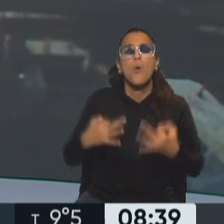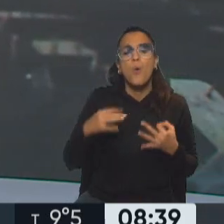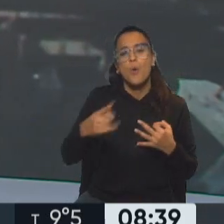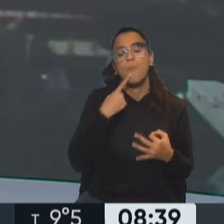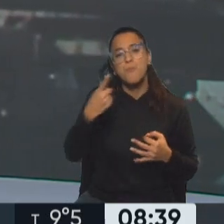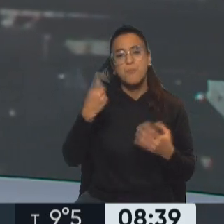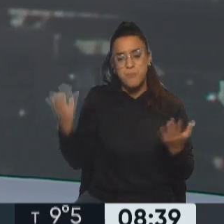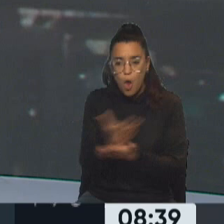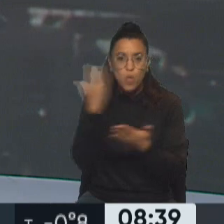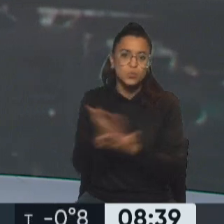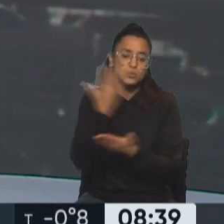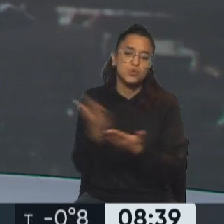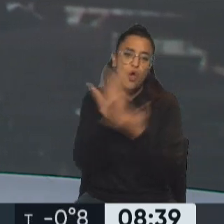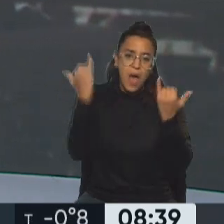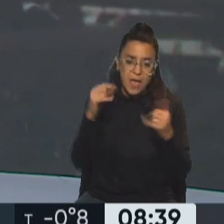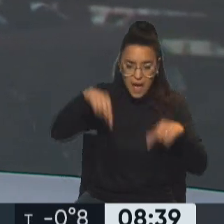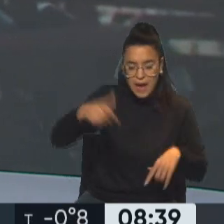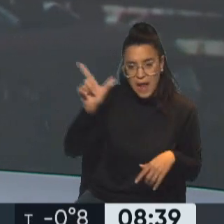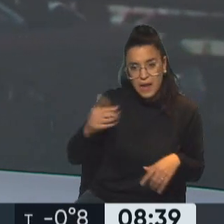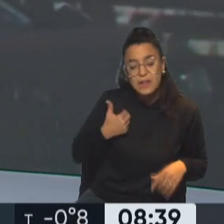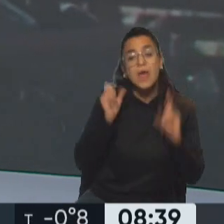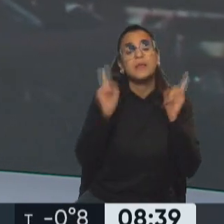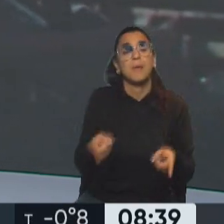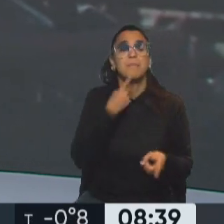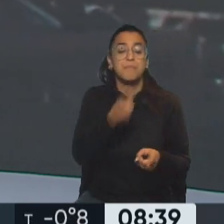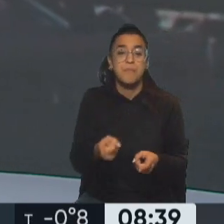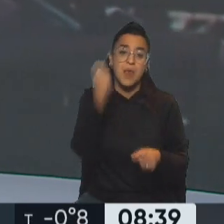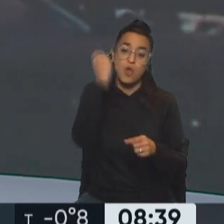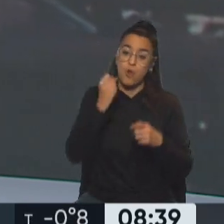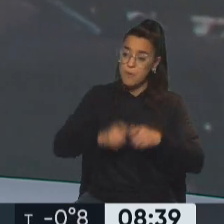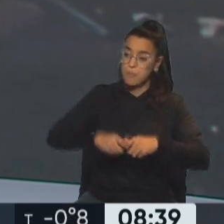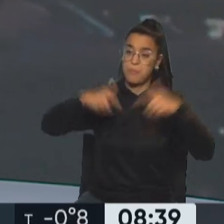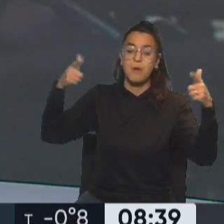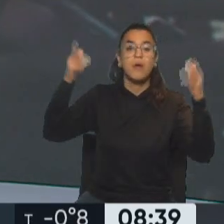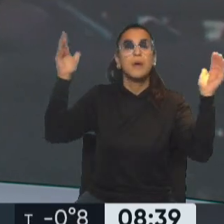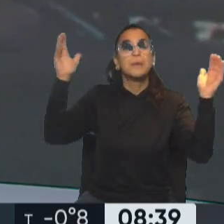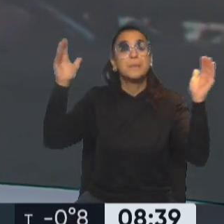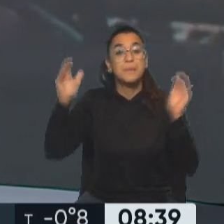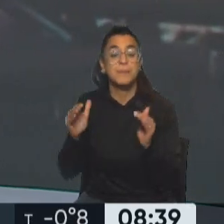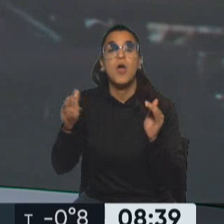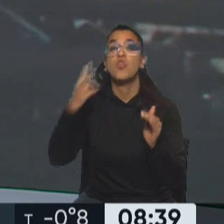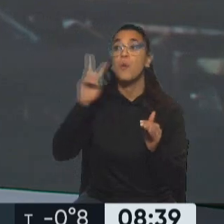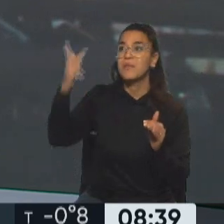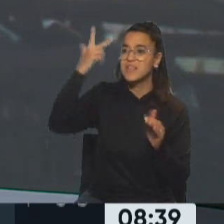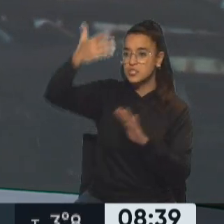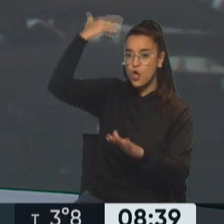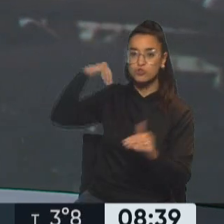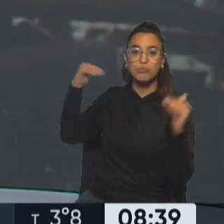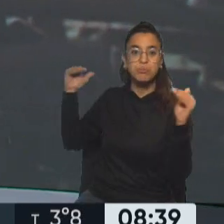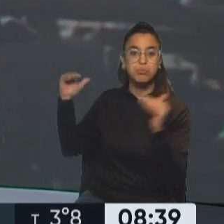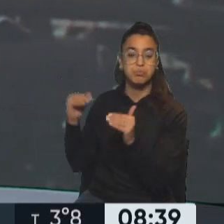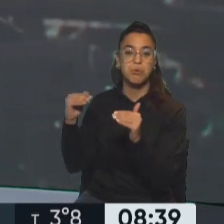productividad, y eso es muy importante, porque también se muestra un crecimiento de la economía que se había desacelerado en 2018 y que mostró